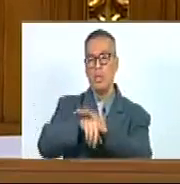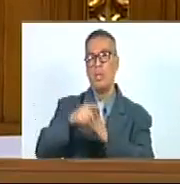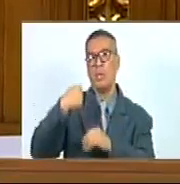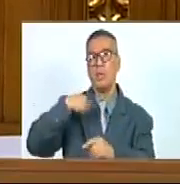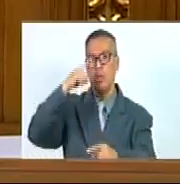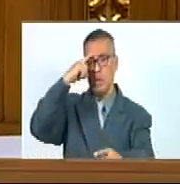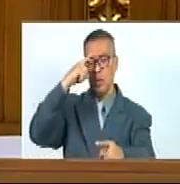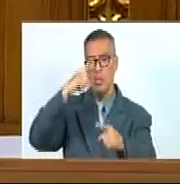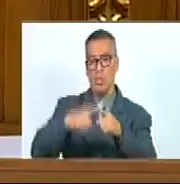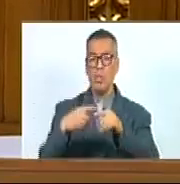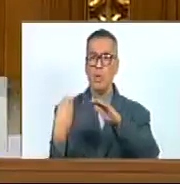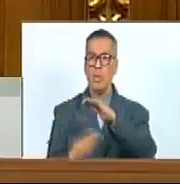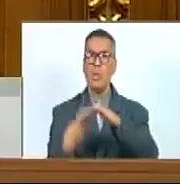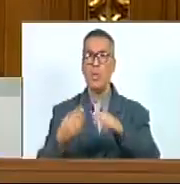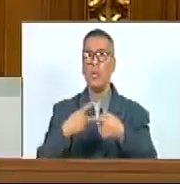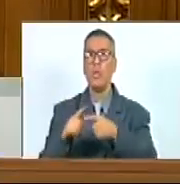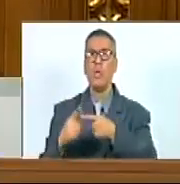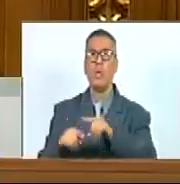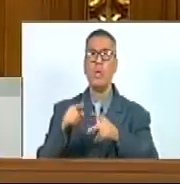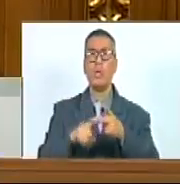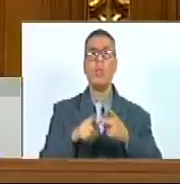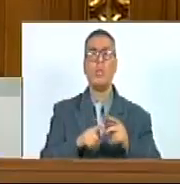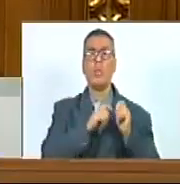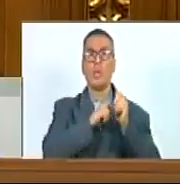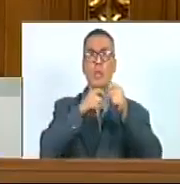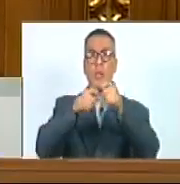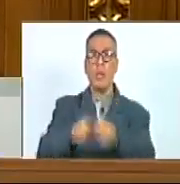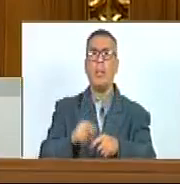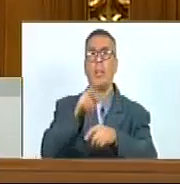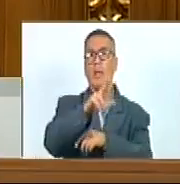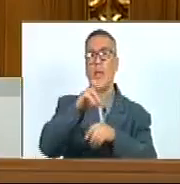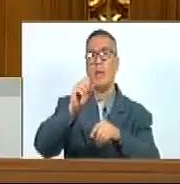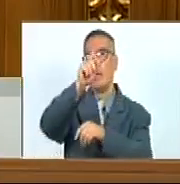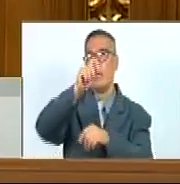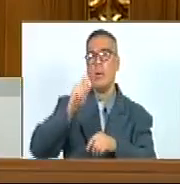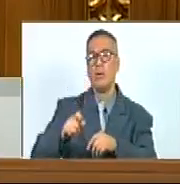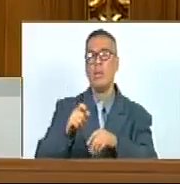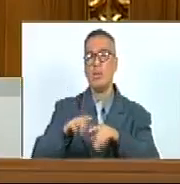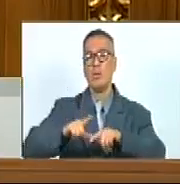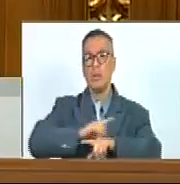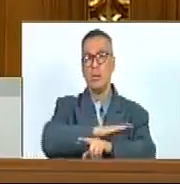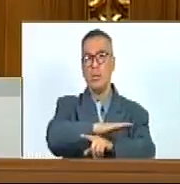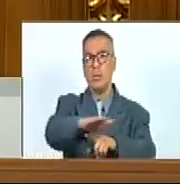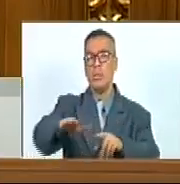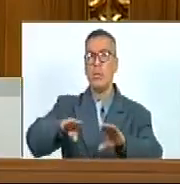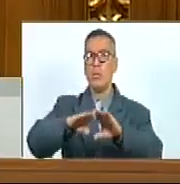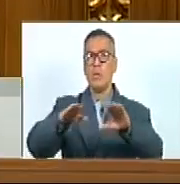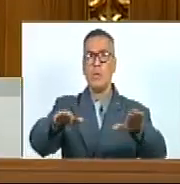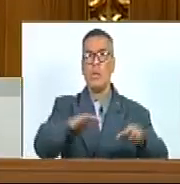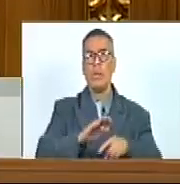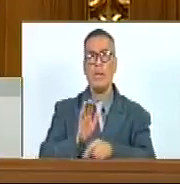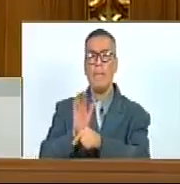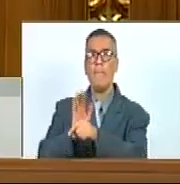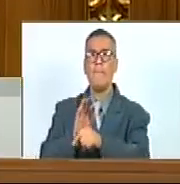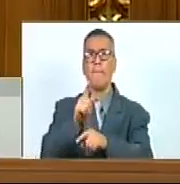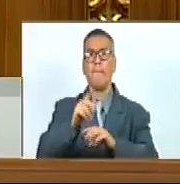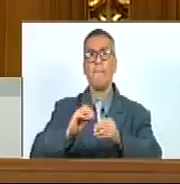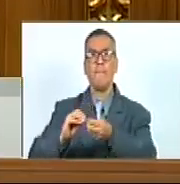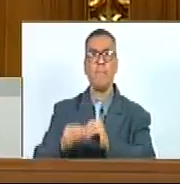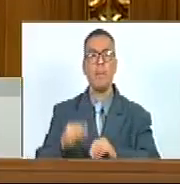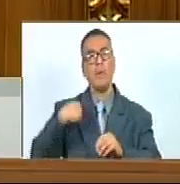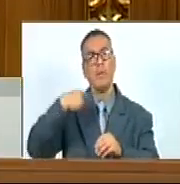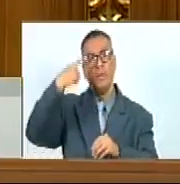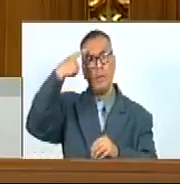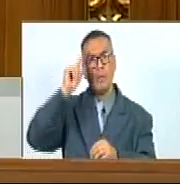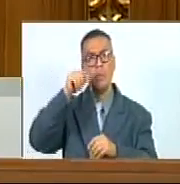Objetivos Basados En áreas Como designar El 30% De la superficie De la tierra Como área Protegida Y restaurar Al